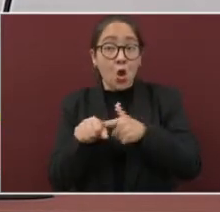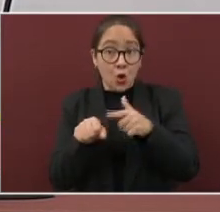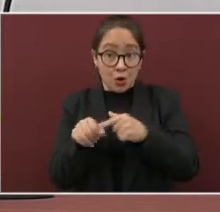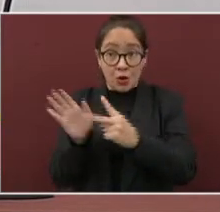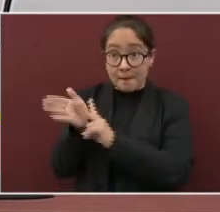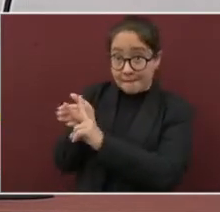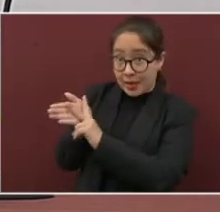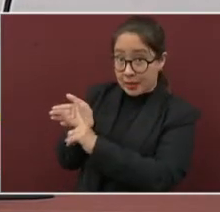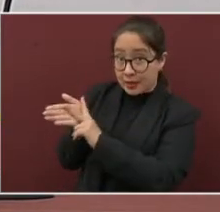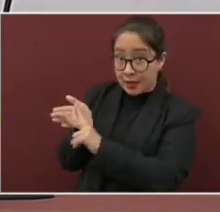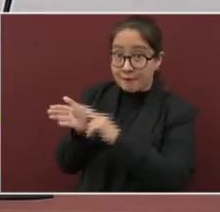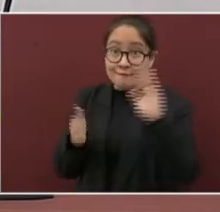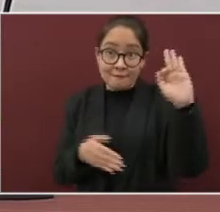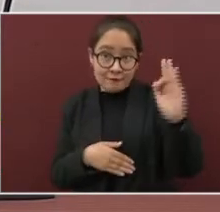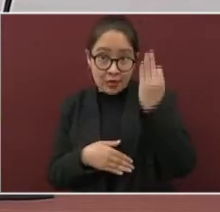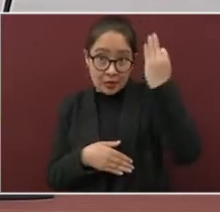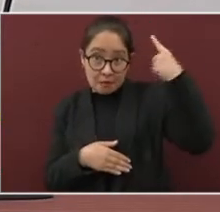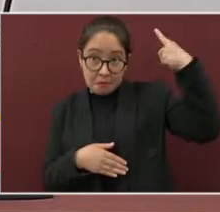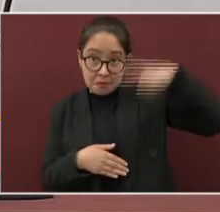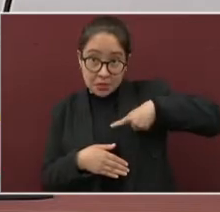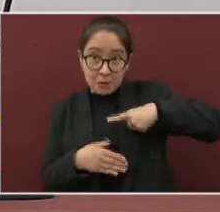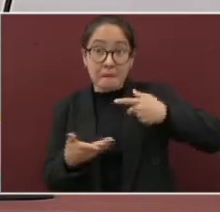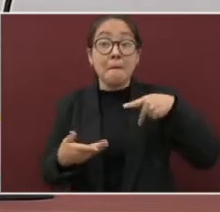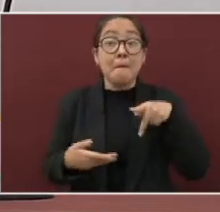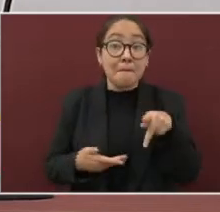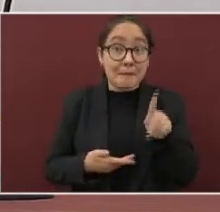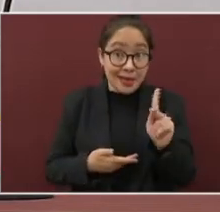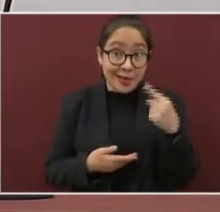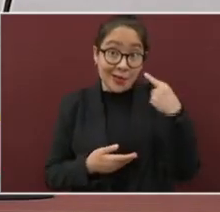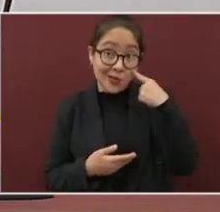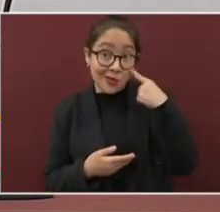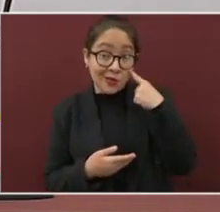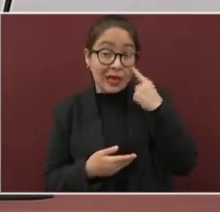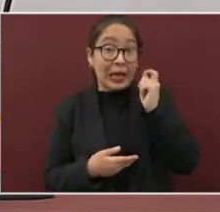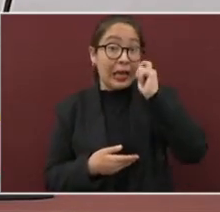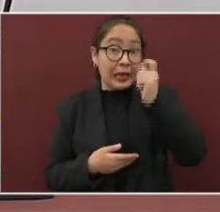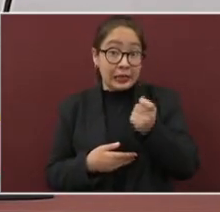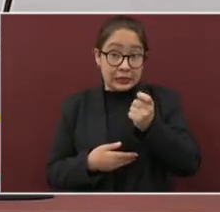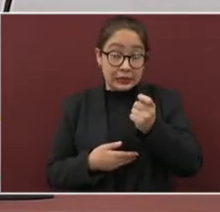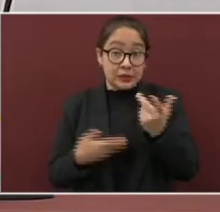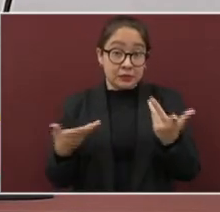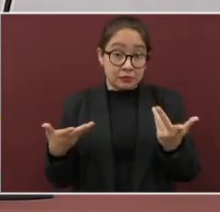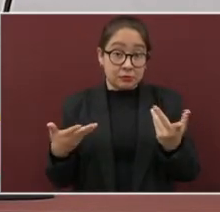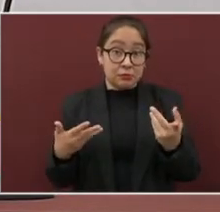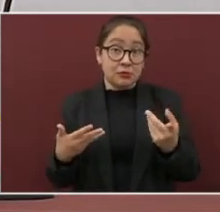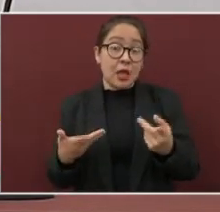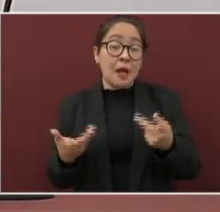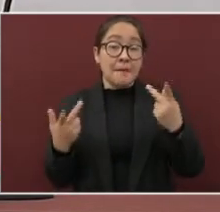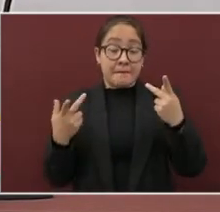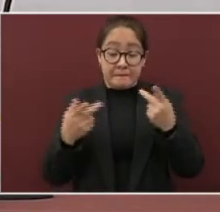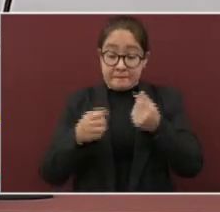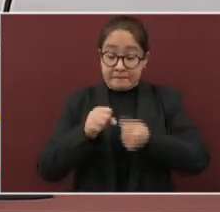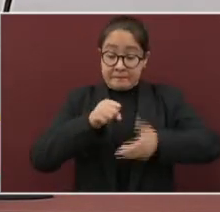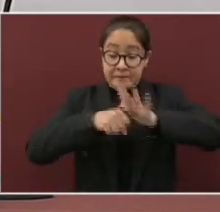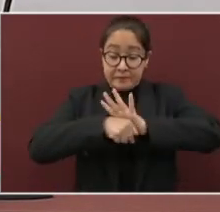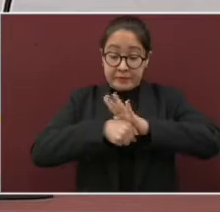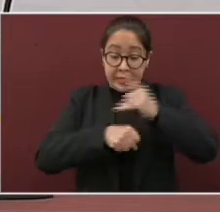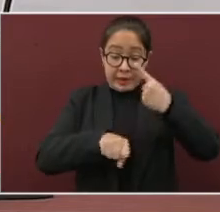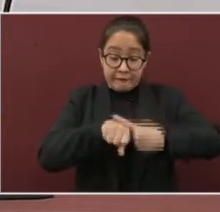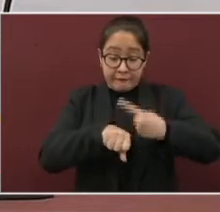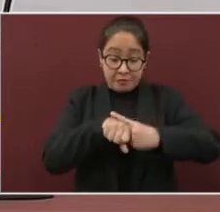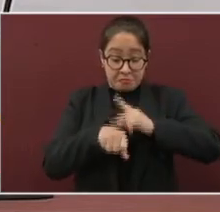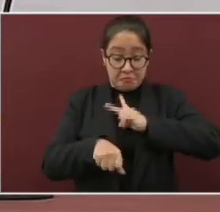verde a nivel federal. Sin embargo, no significa que la enfermedad o el virus